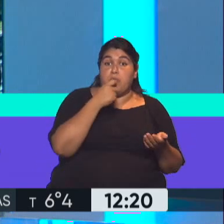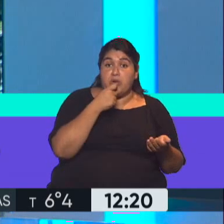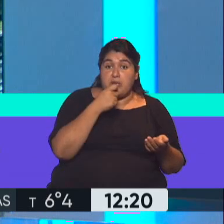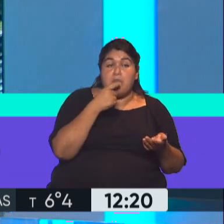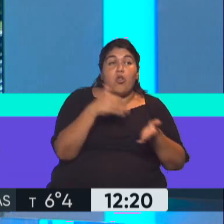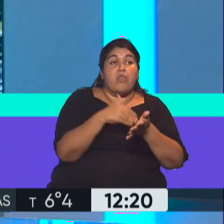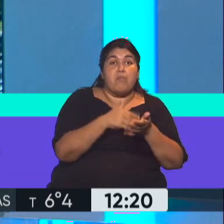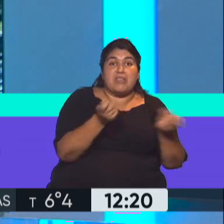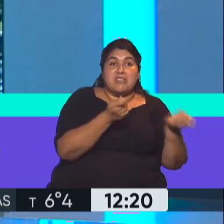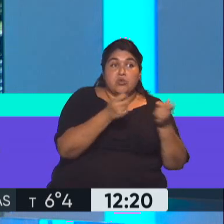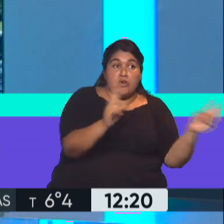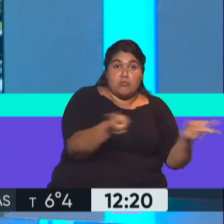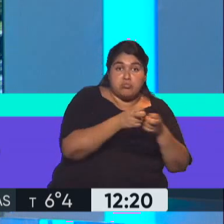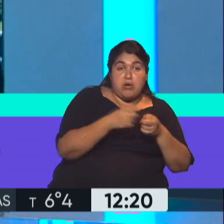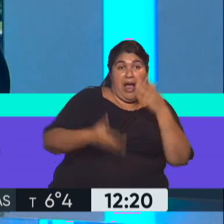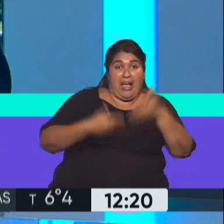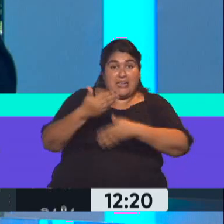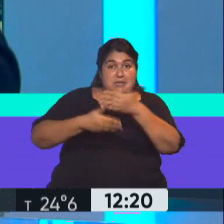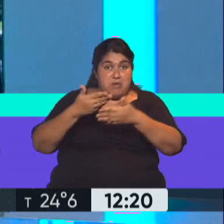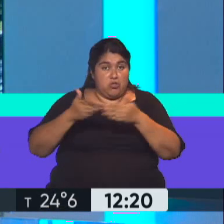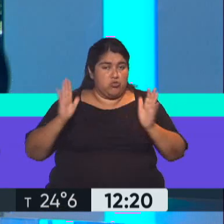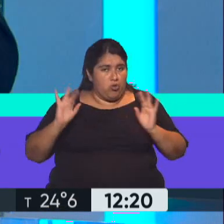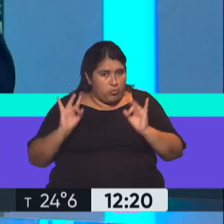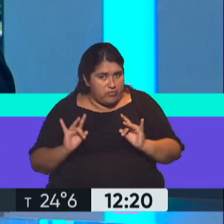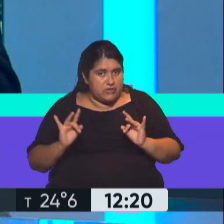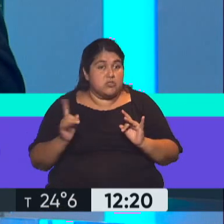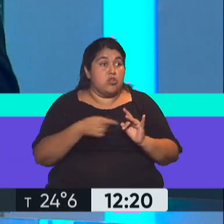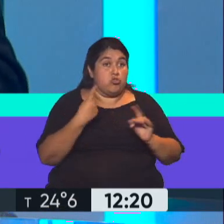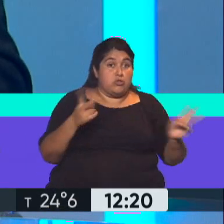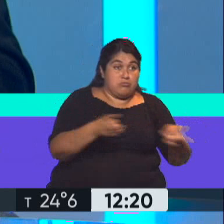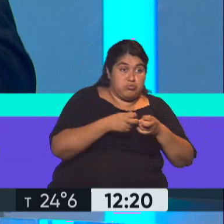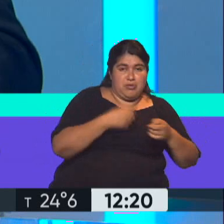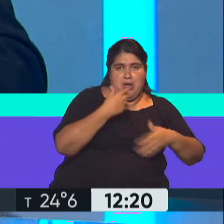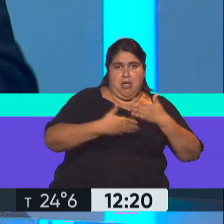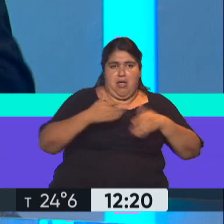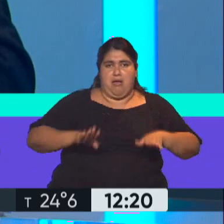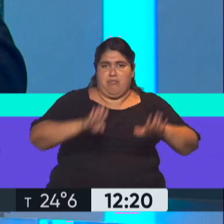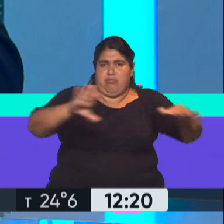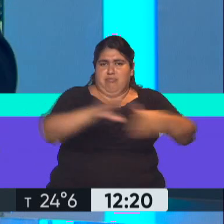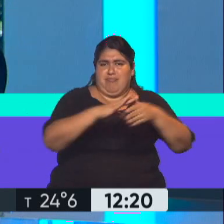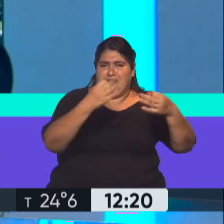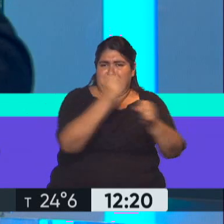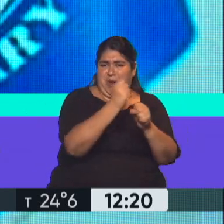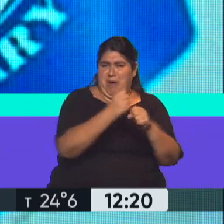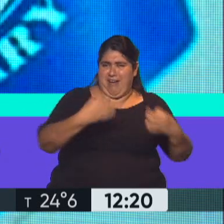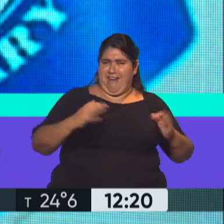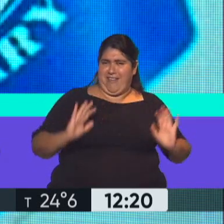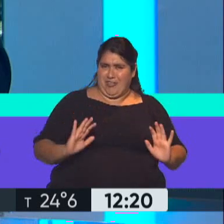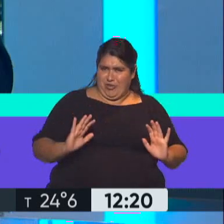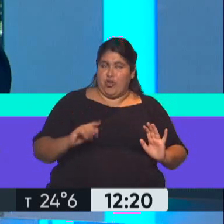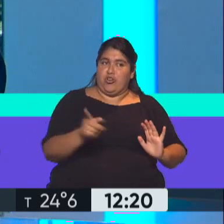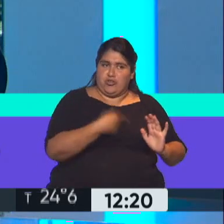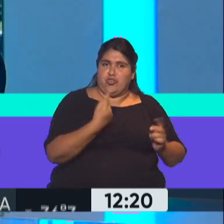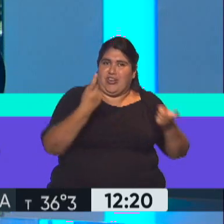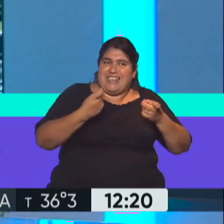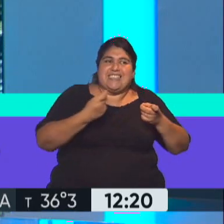monetaria y crecimiento de reservas. El crecimiento de reservas nos damos la mano, estamos todos de acuerdo. No es una imposición. Sí, claro. Necesitamos